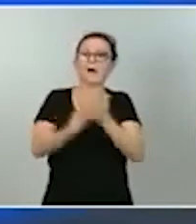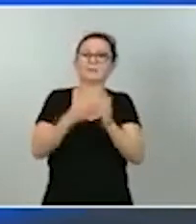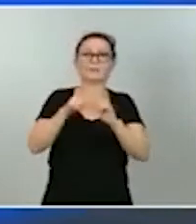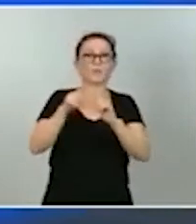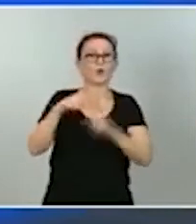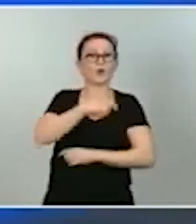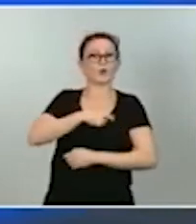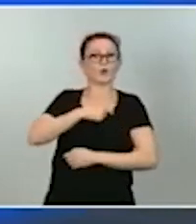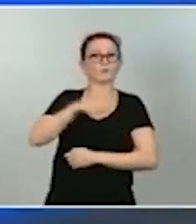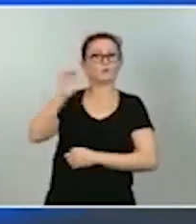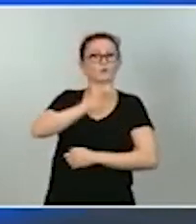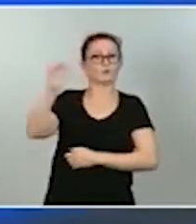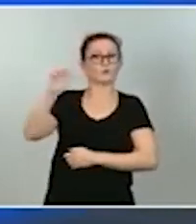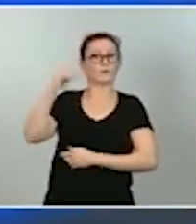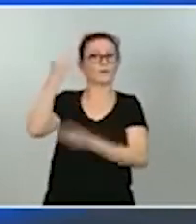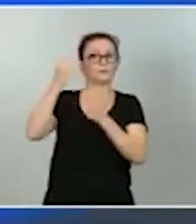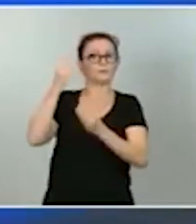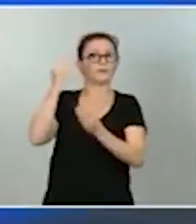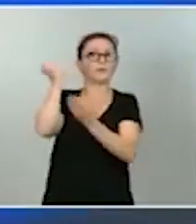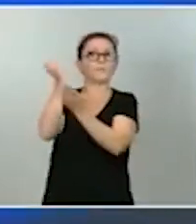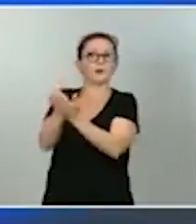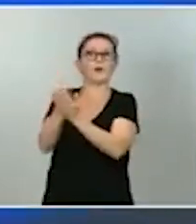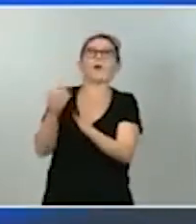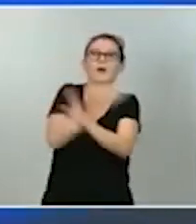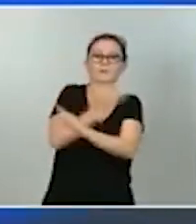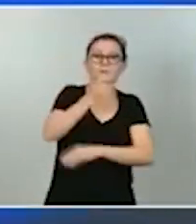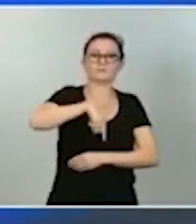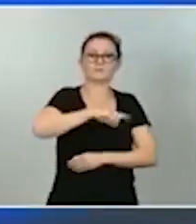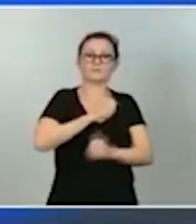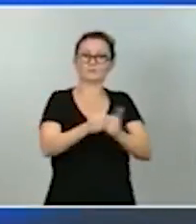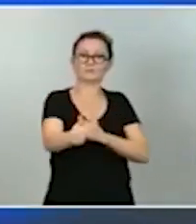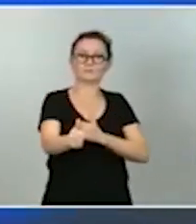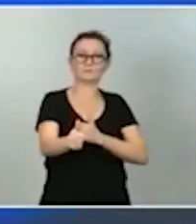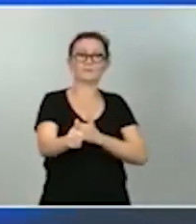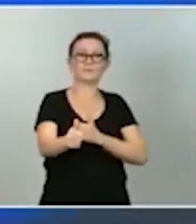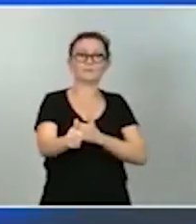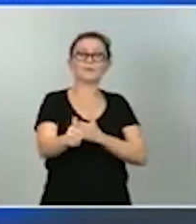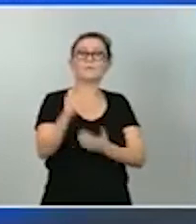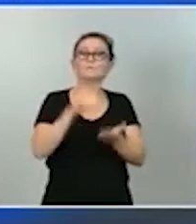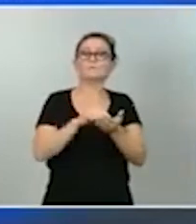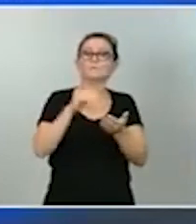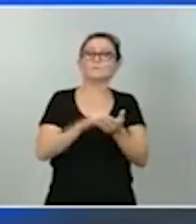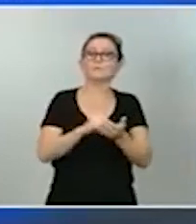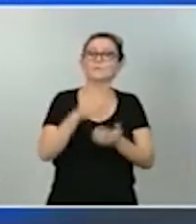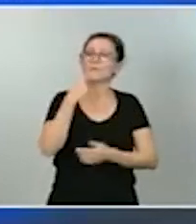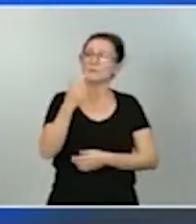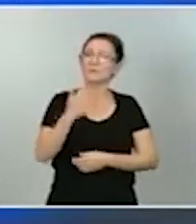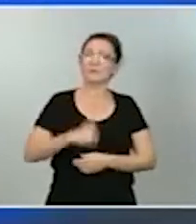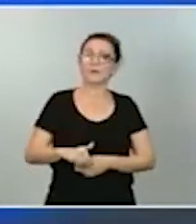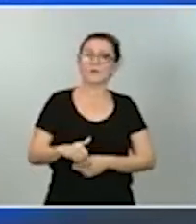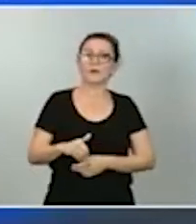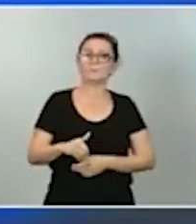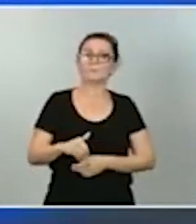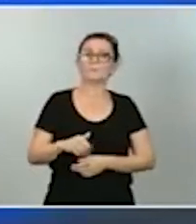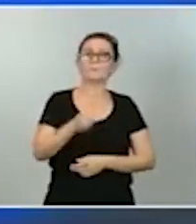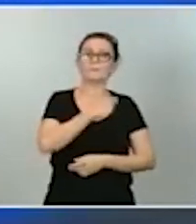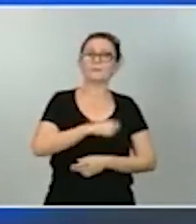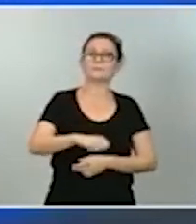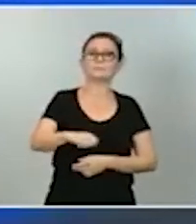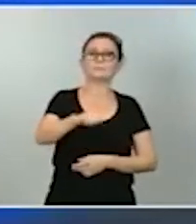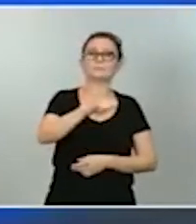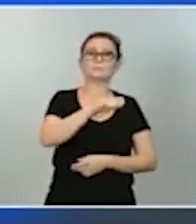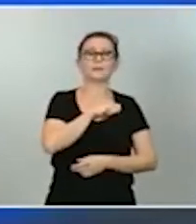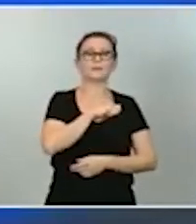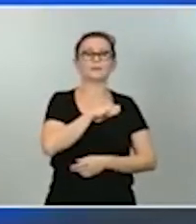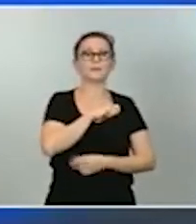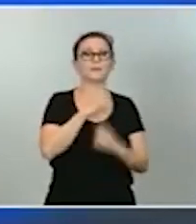pagos. He señalado en muchas ocasiones que España necesita perentoriamente unos nuevos